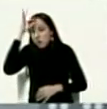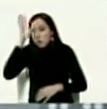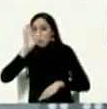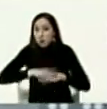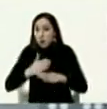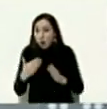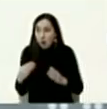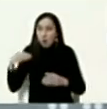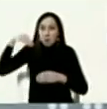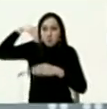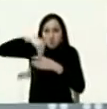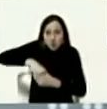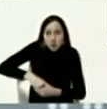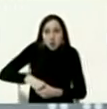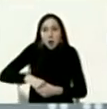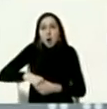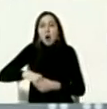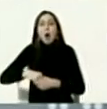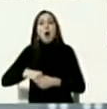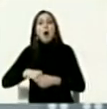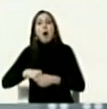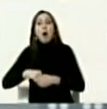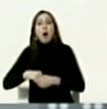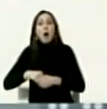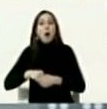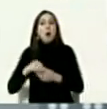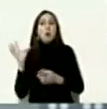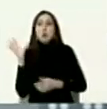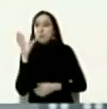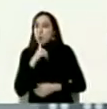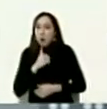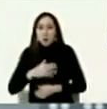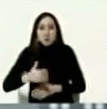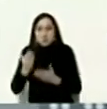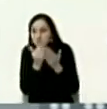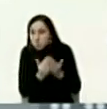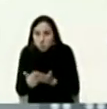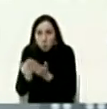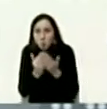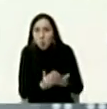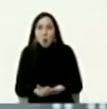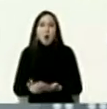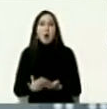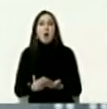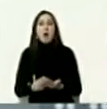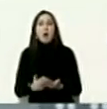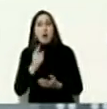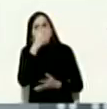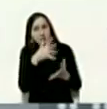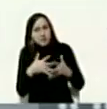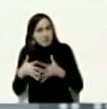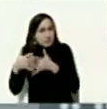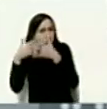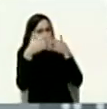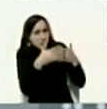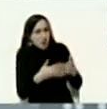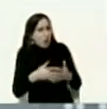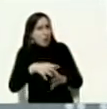intervenido como Afganistán bien desinformado lo cual dice mucho de la decadencia del imperio estadounidense